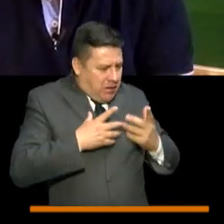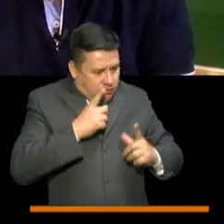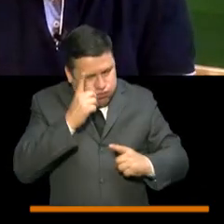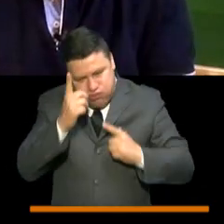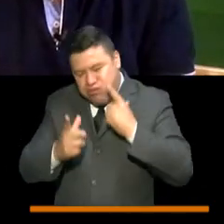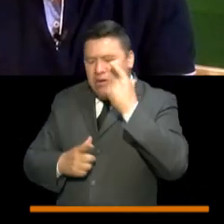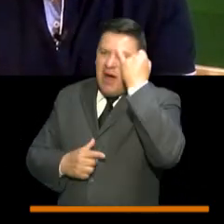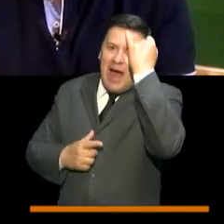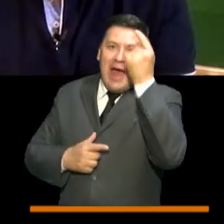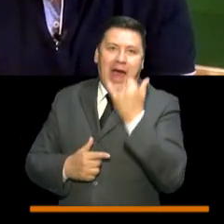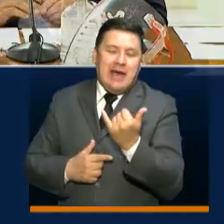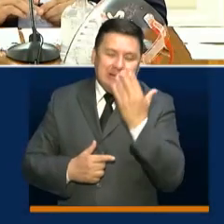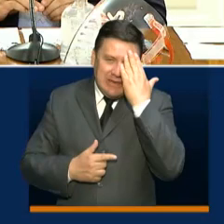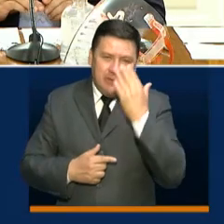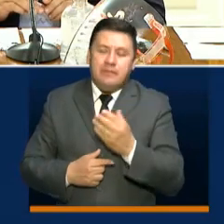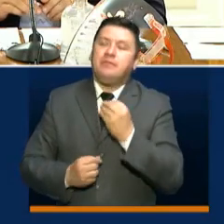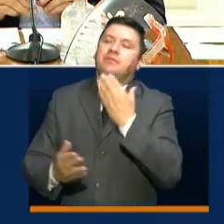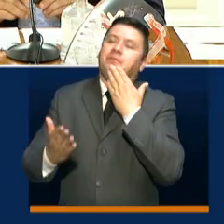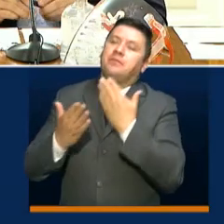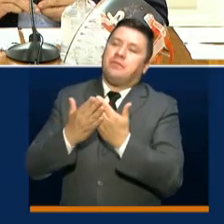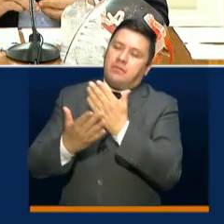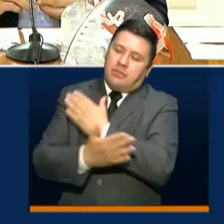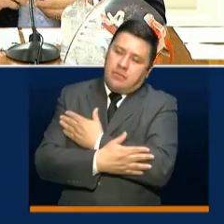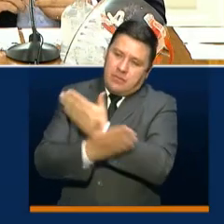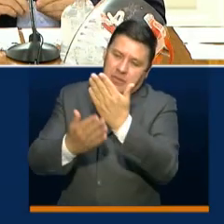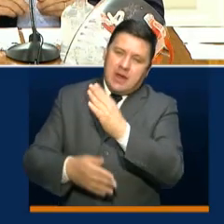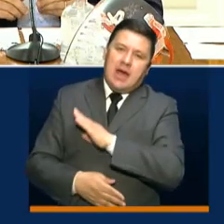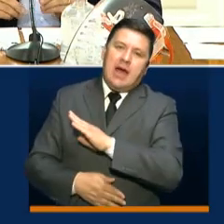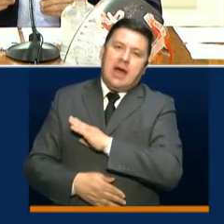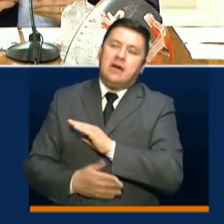en estos tiempos. Muchas gracias, apreciado alcalde. Un placer saludarlo.